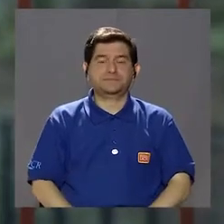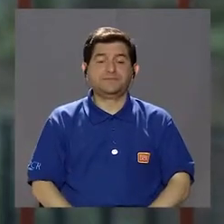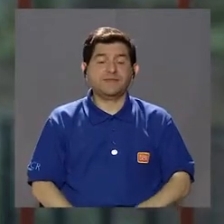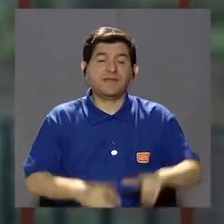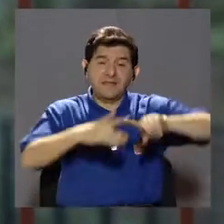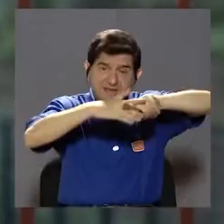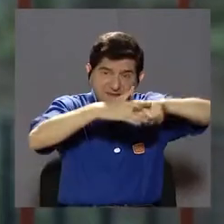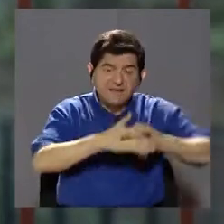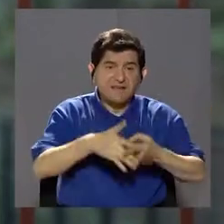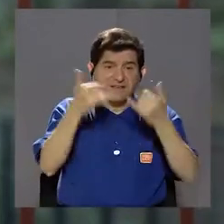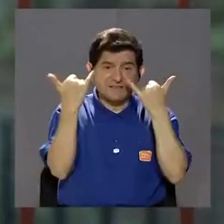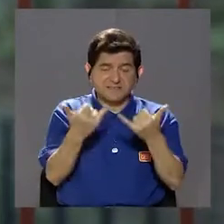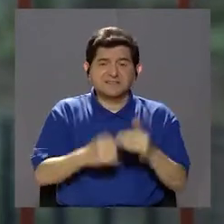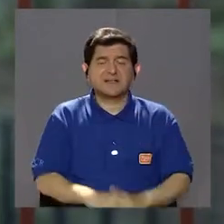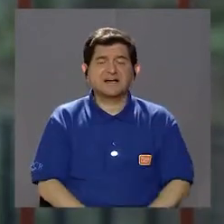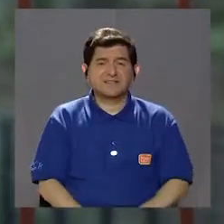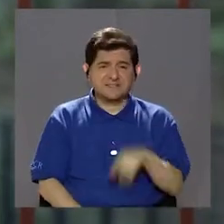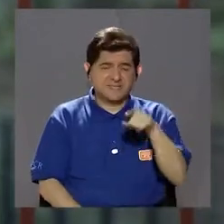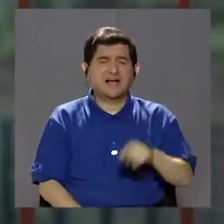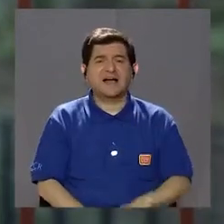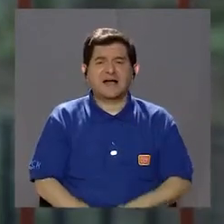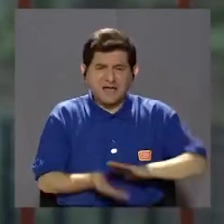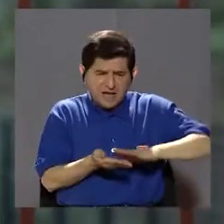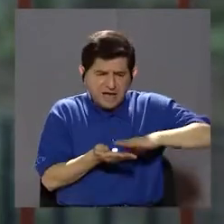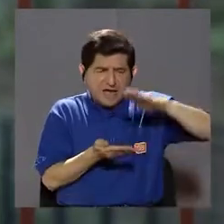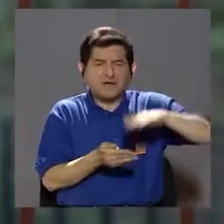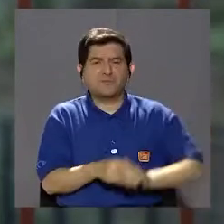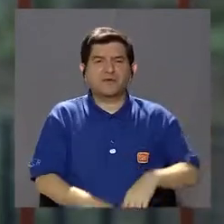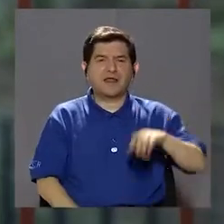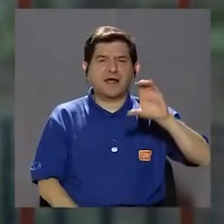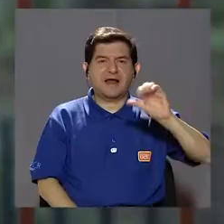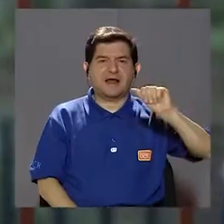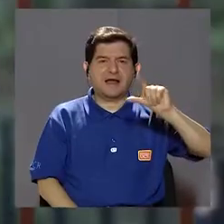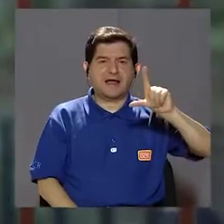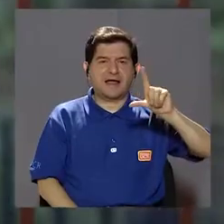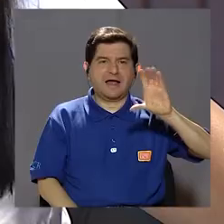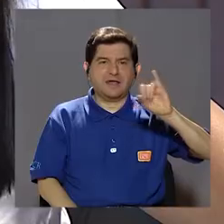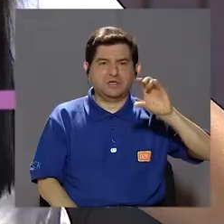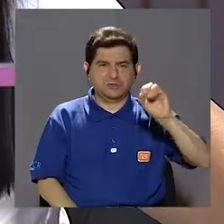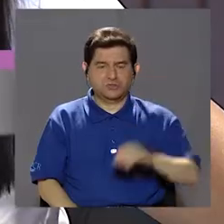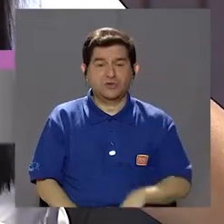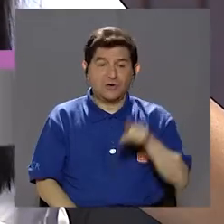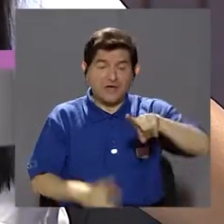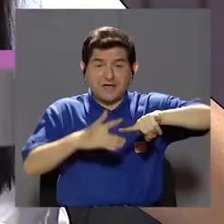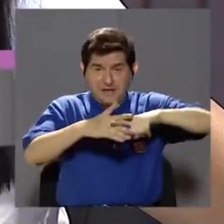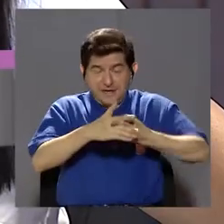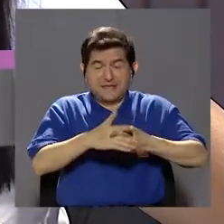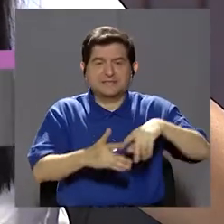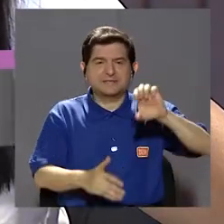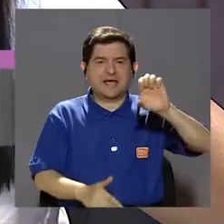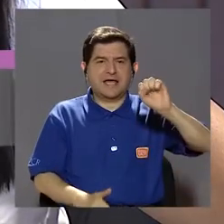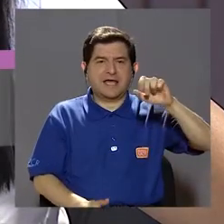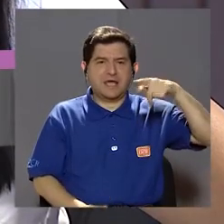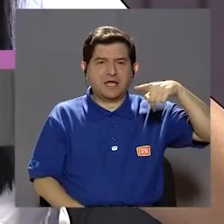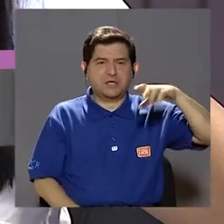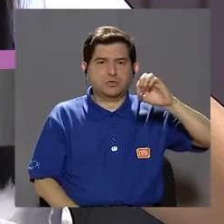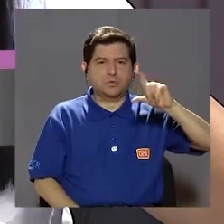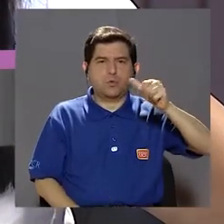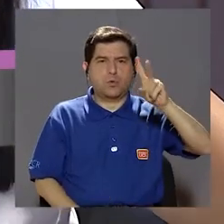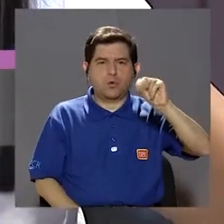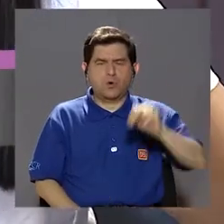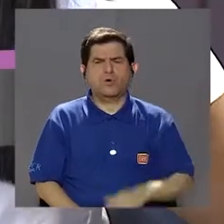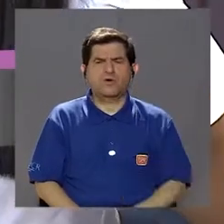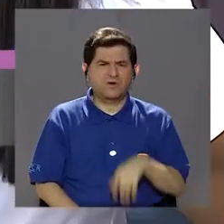calcaño, y va a comenzar a calcificar esa zona y es donde viene el espolón. Así es como se forma el espolón